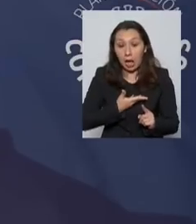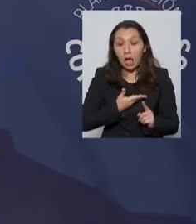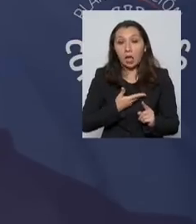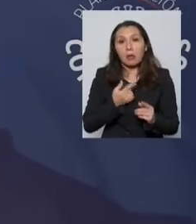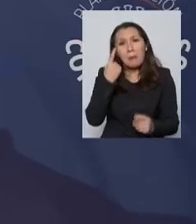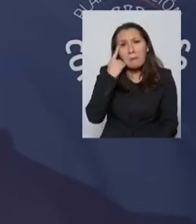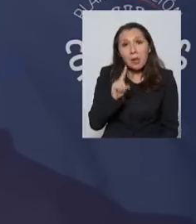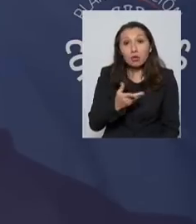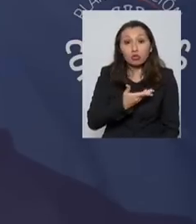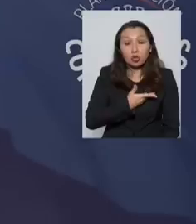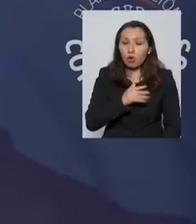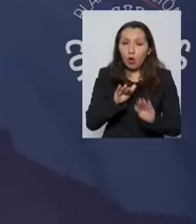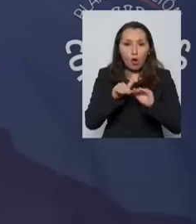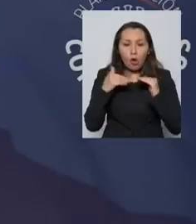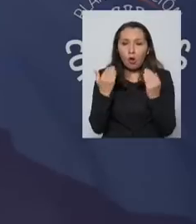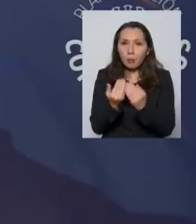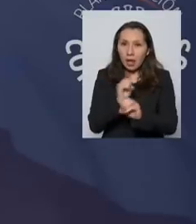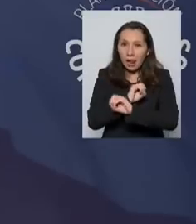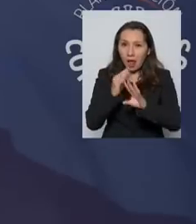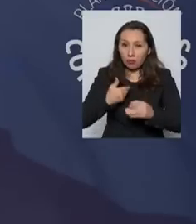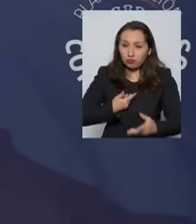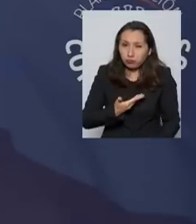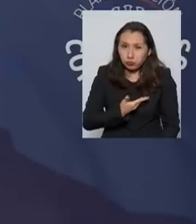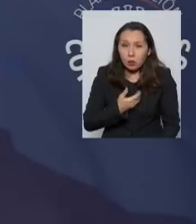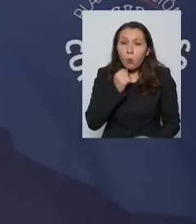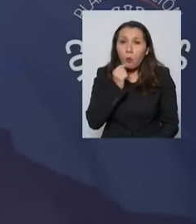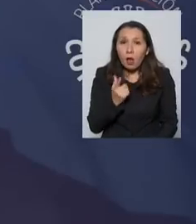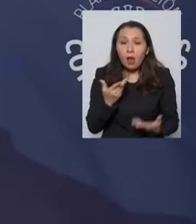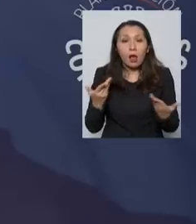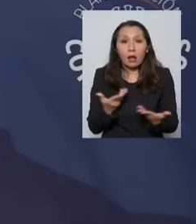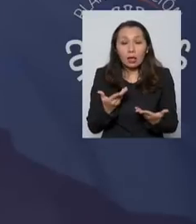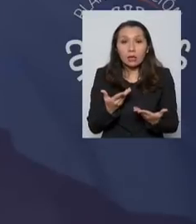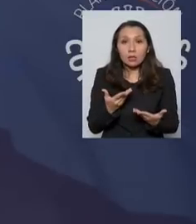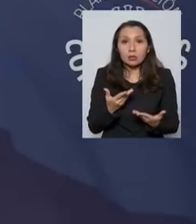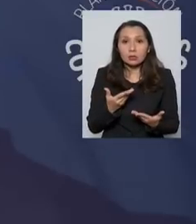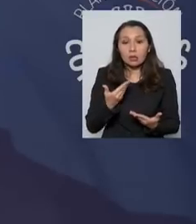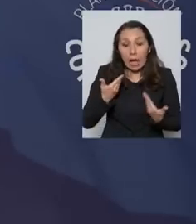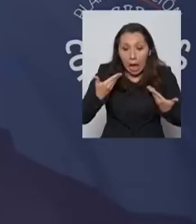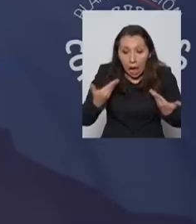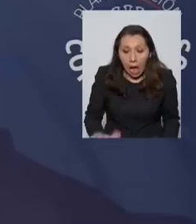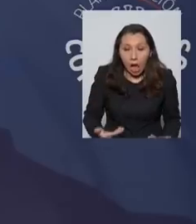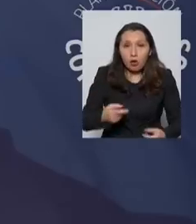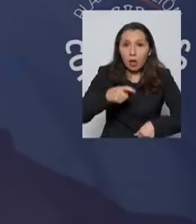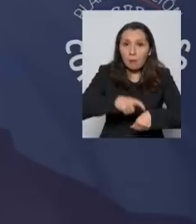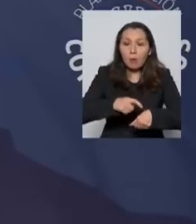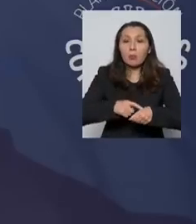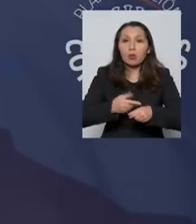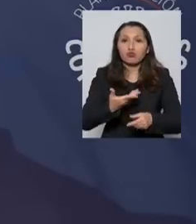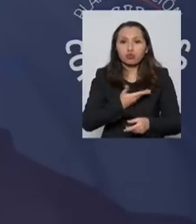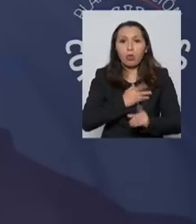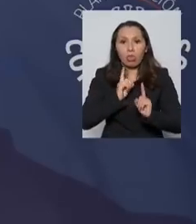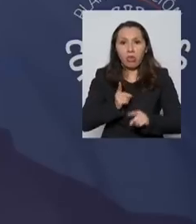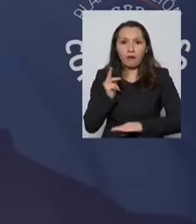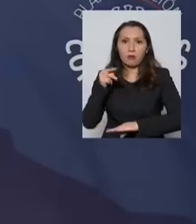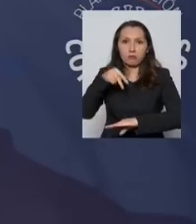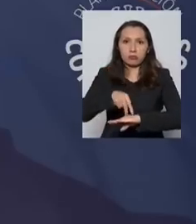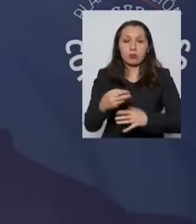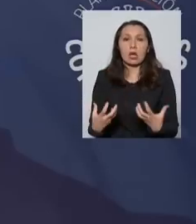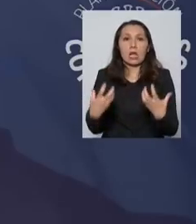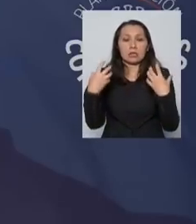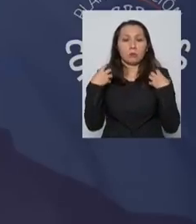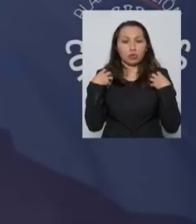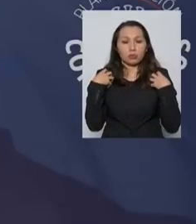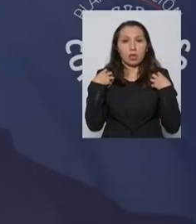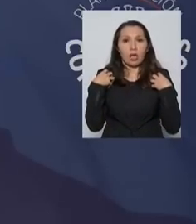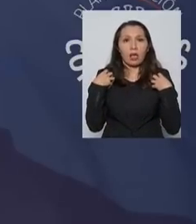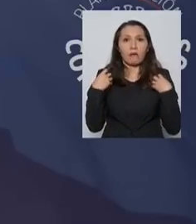pero lo que tengo absolutamente claro es que este es el momento en que tengo que estar a cargo del